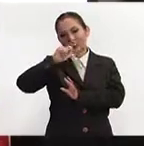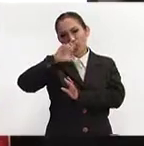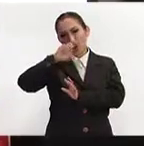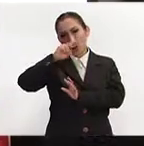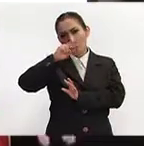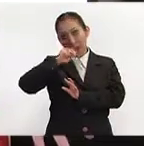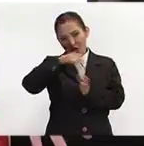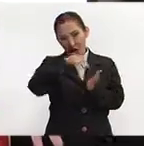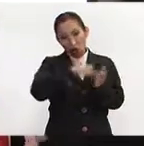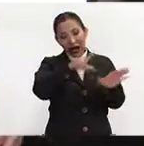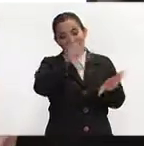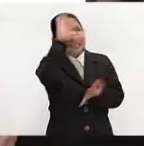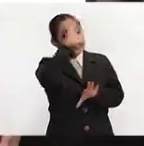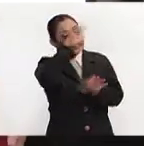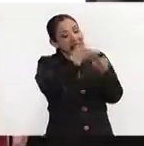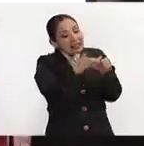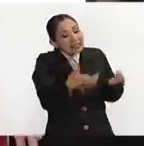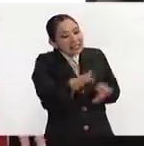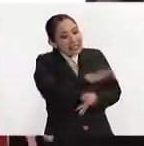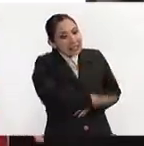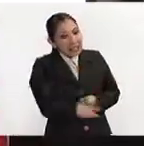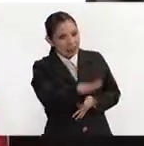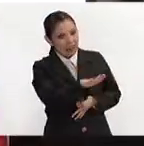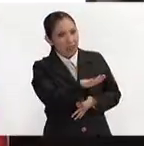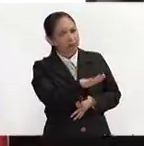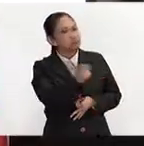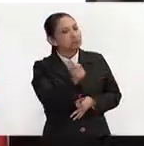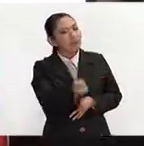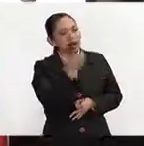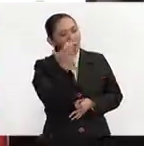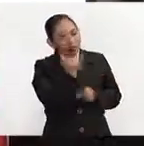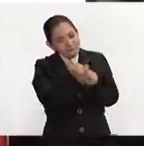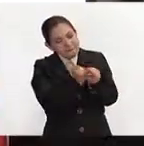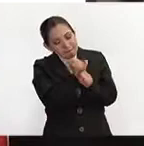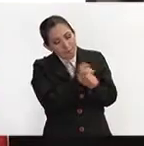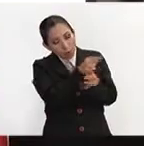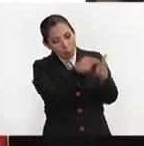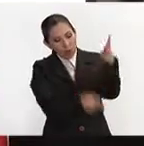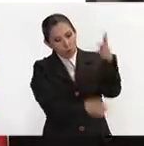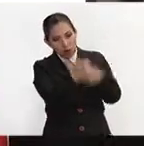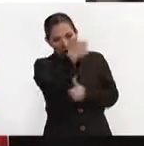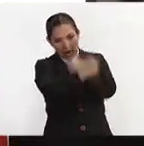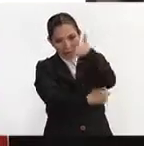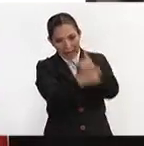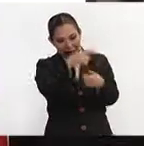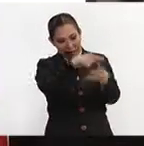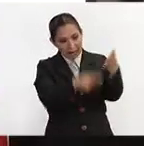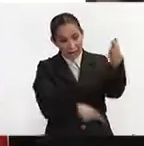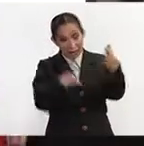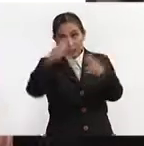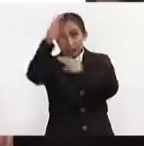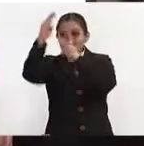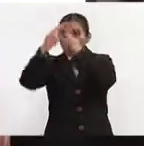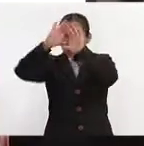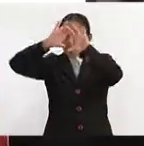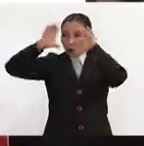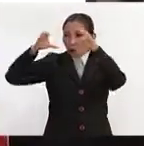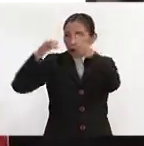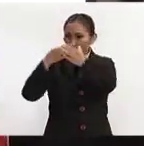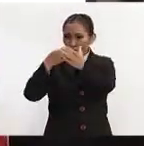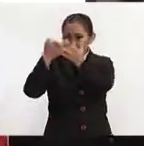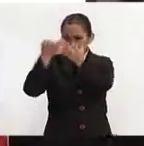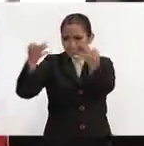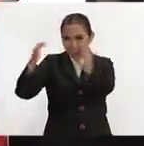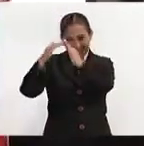imparte el área de ciencias de la Tierra. Por lo tanto, estudiamos desde cuatro carreras nuestro planeta, nuestro hogar, la